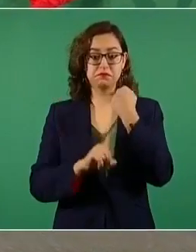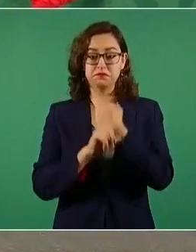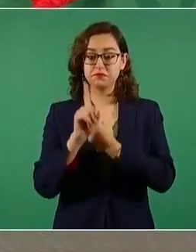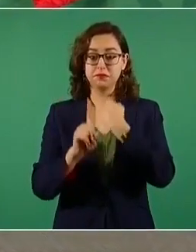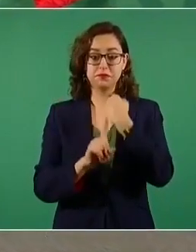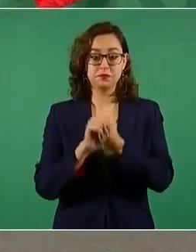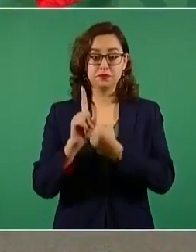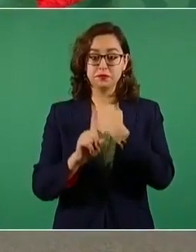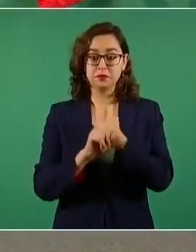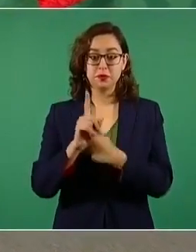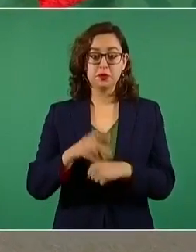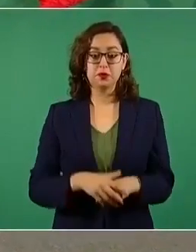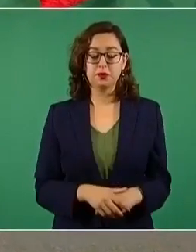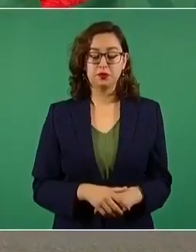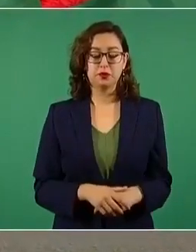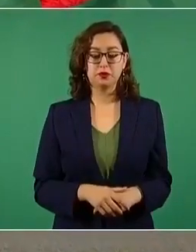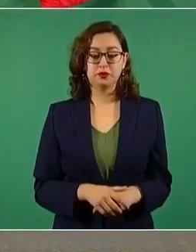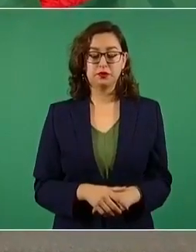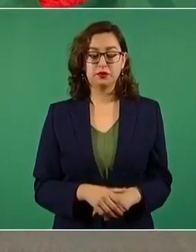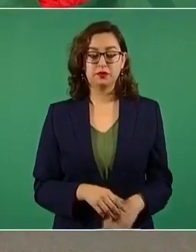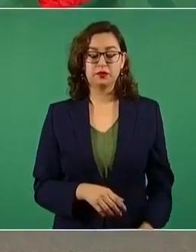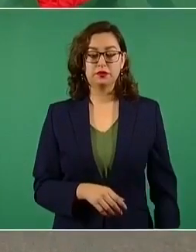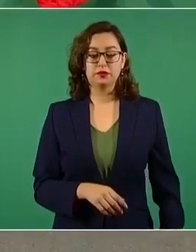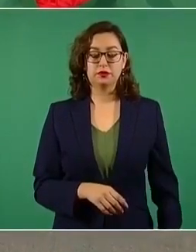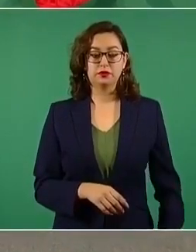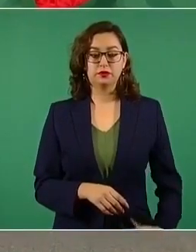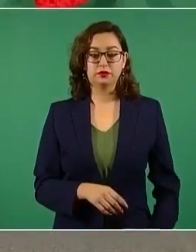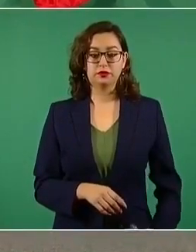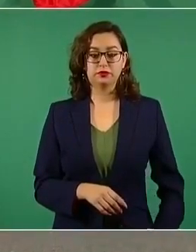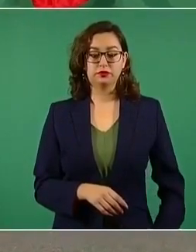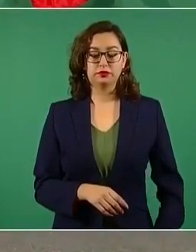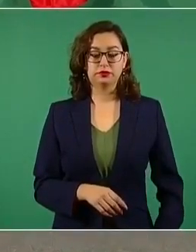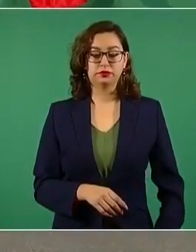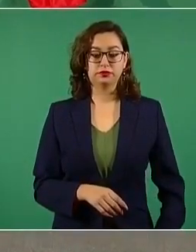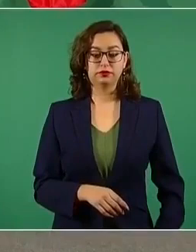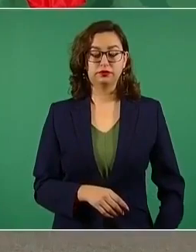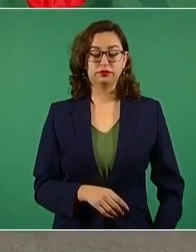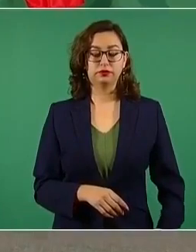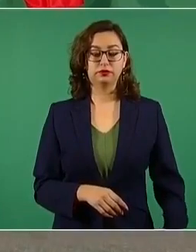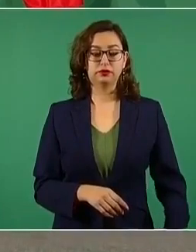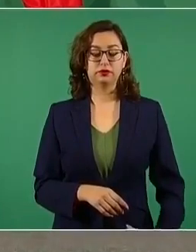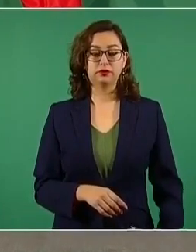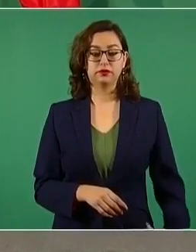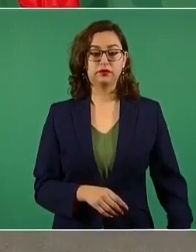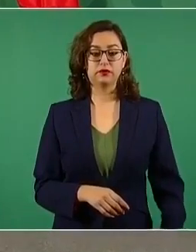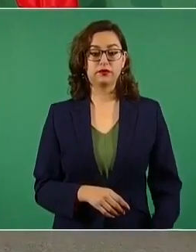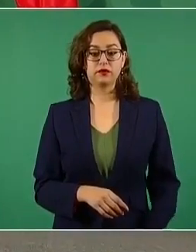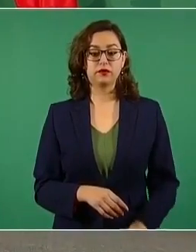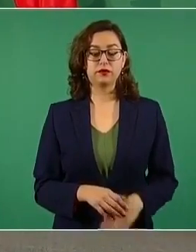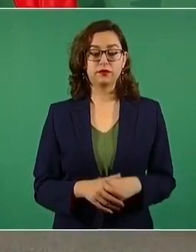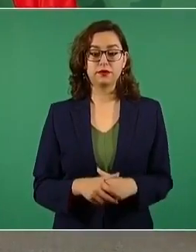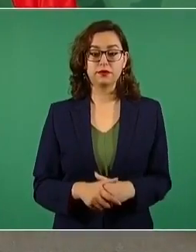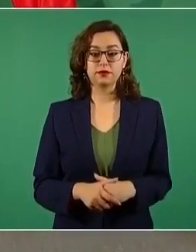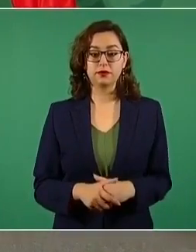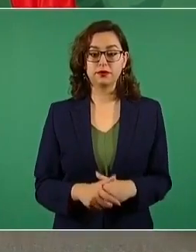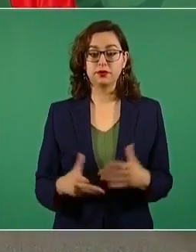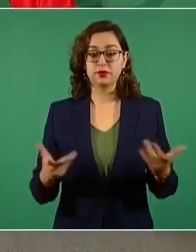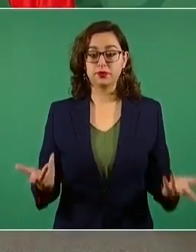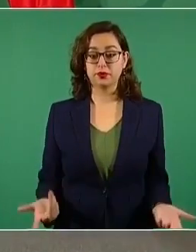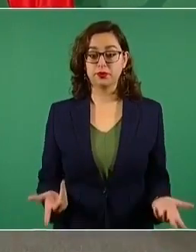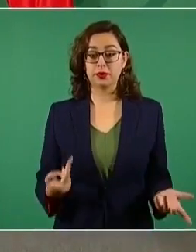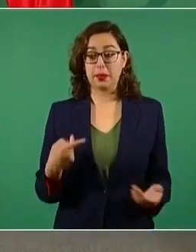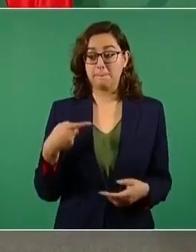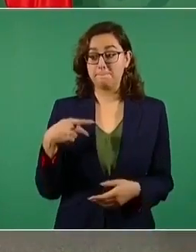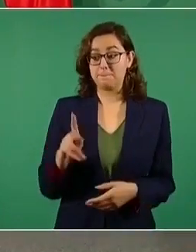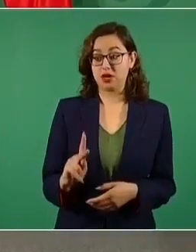nosotros sostenemos que si estamos a favor de la educación